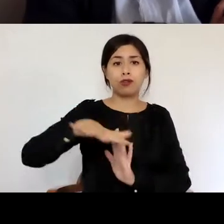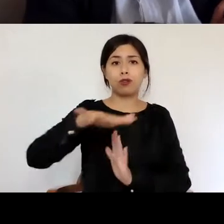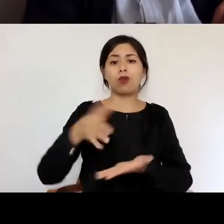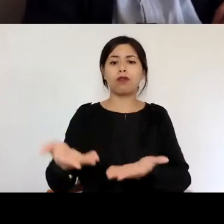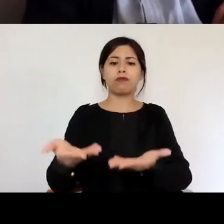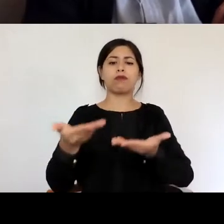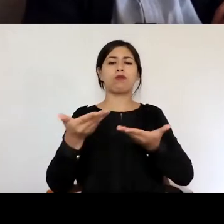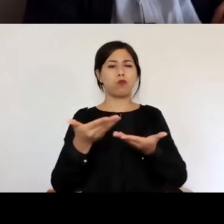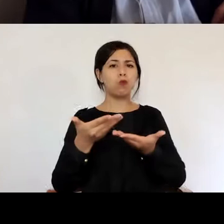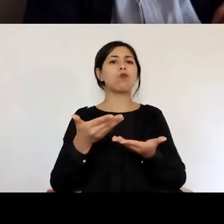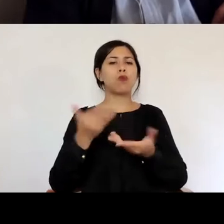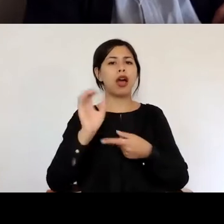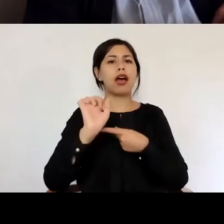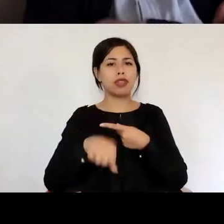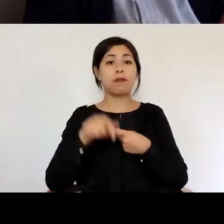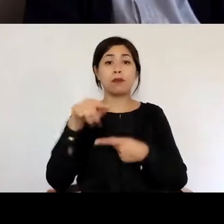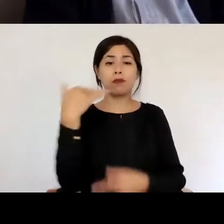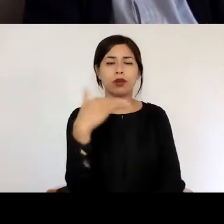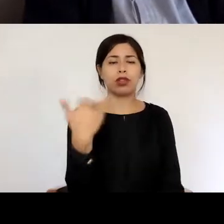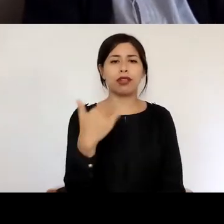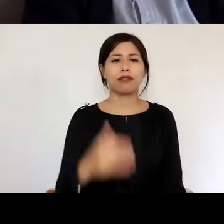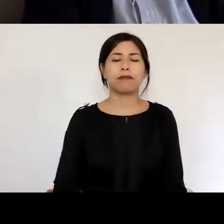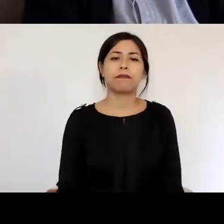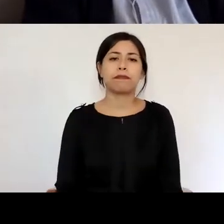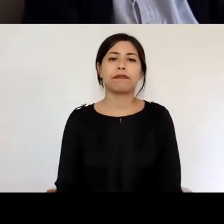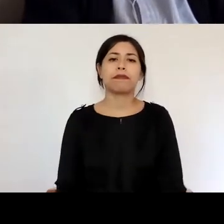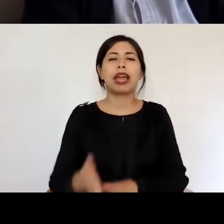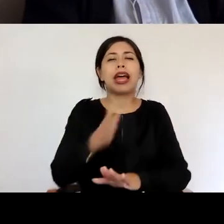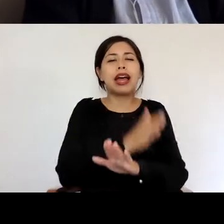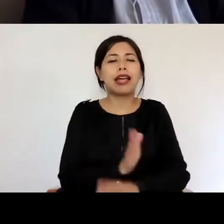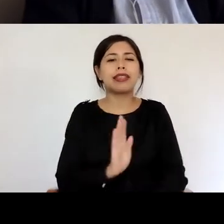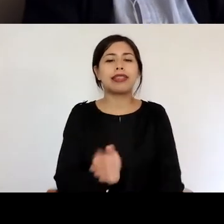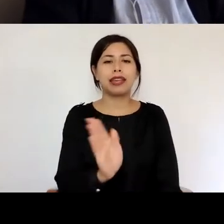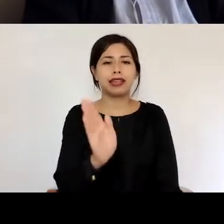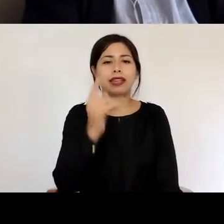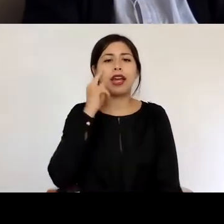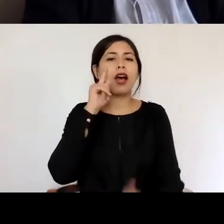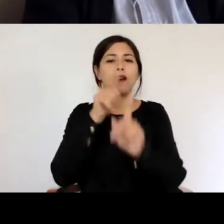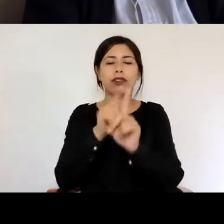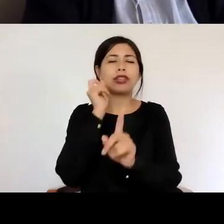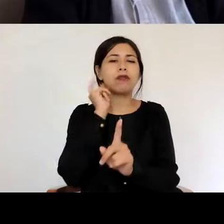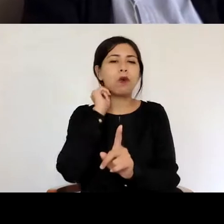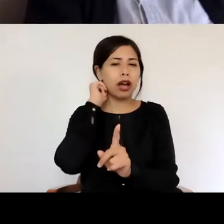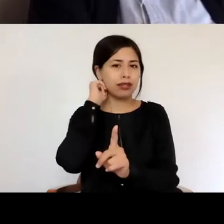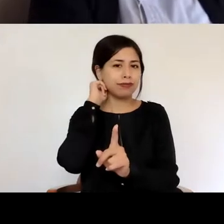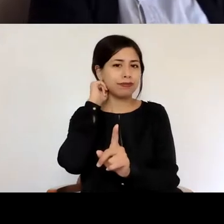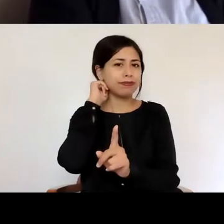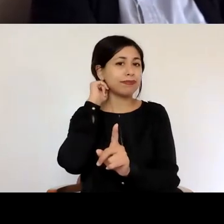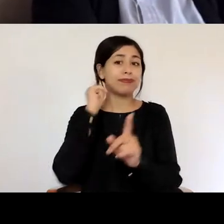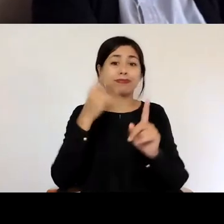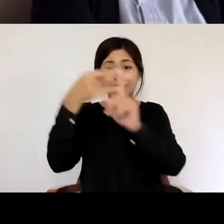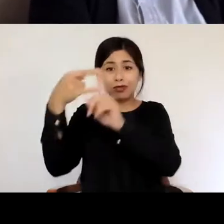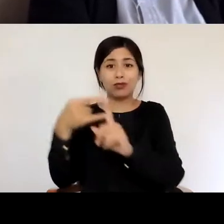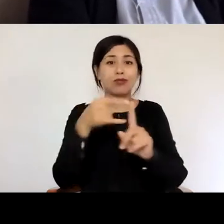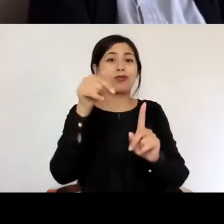antes de continuar con la ceremonia y era el objetivo de estar en este formato zoom y no en un formato